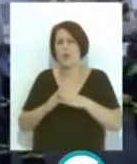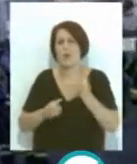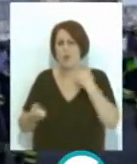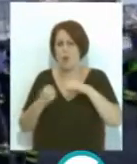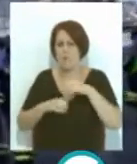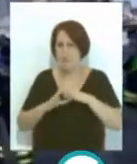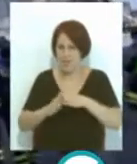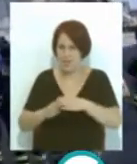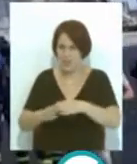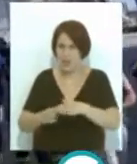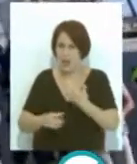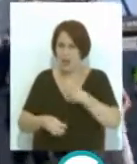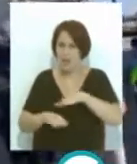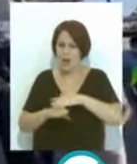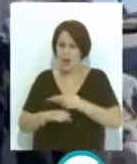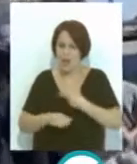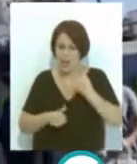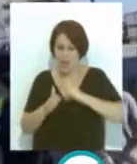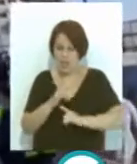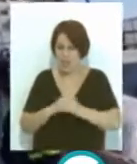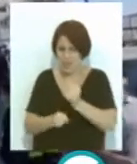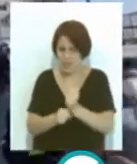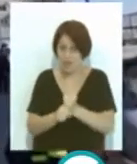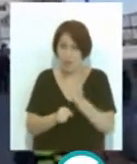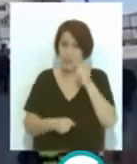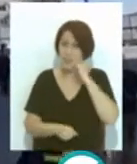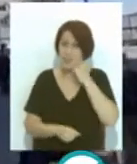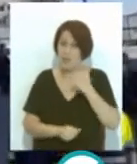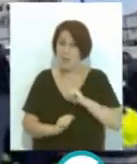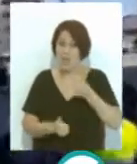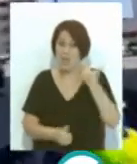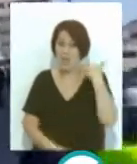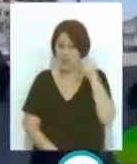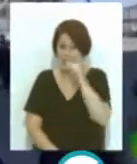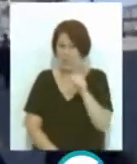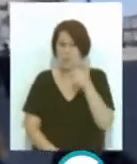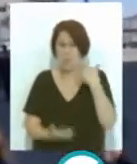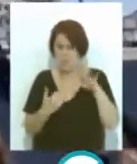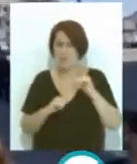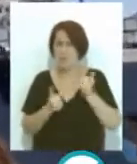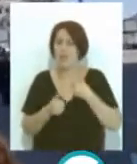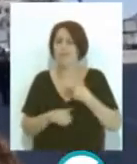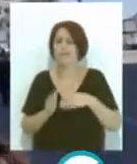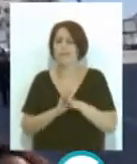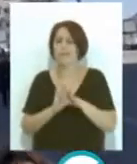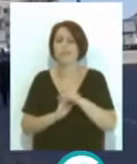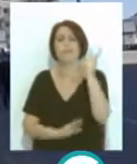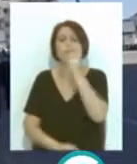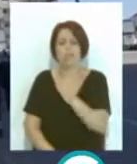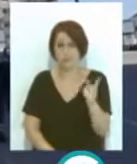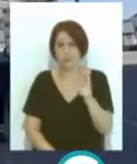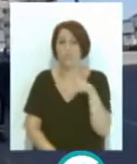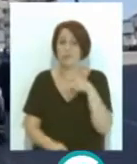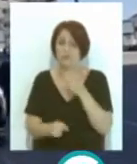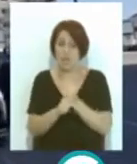marítima de intervención subacuática. Las protestas, que se iniciaron hace más de una semana, se mantendrán durante al menos otras dos. Los